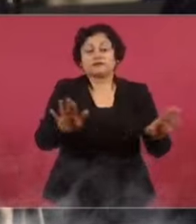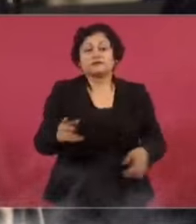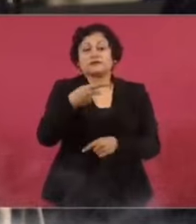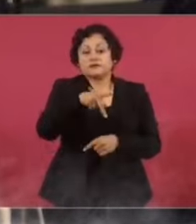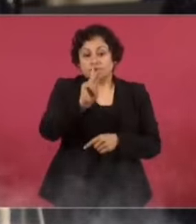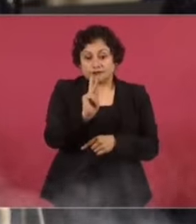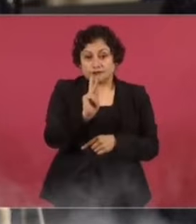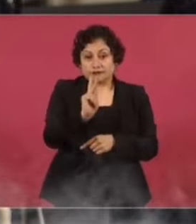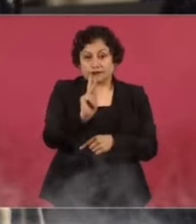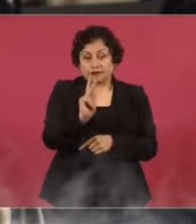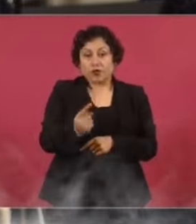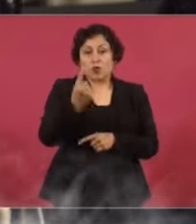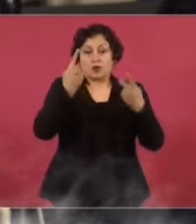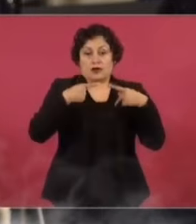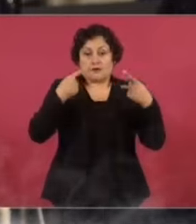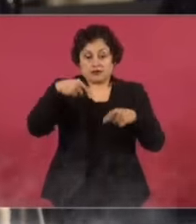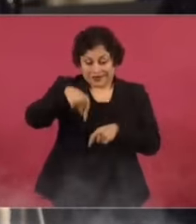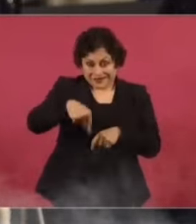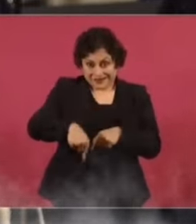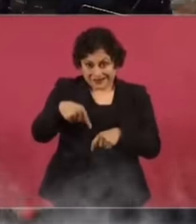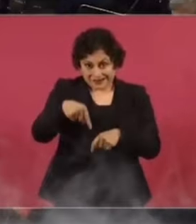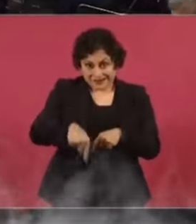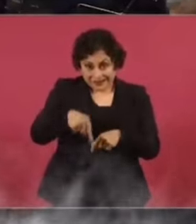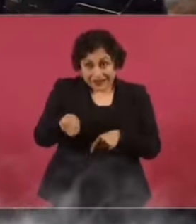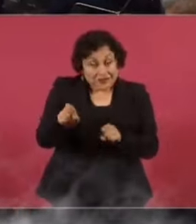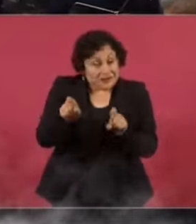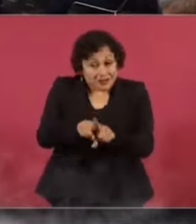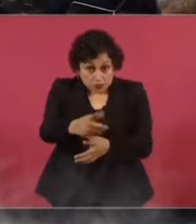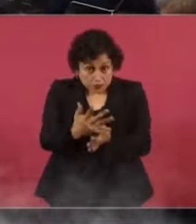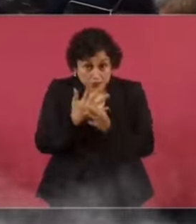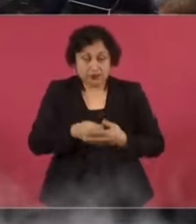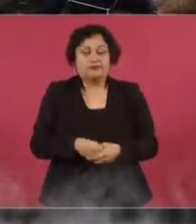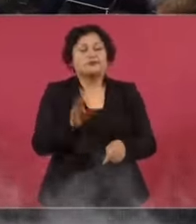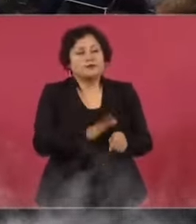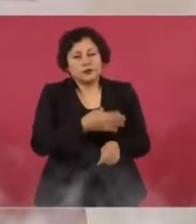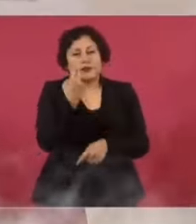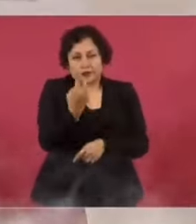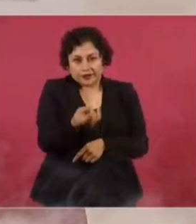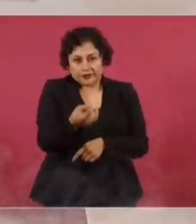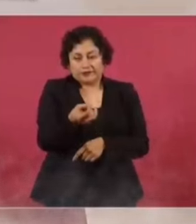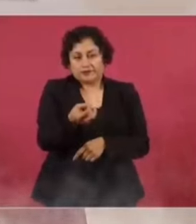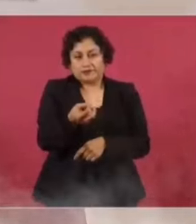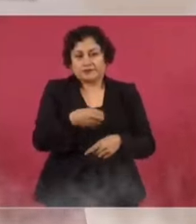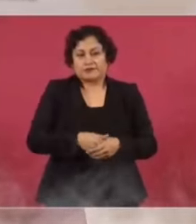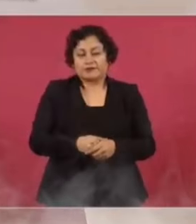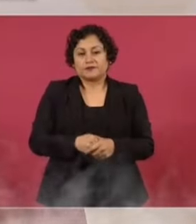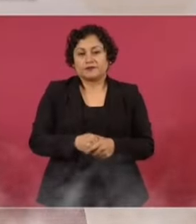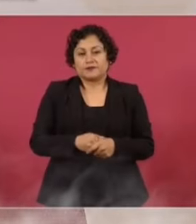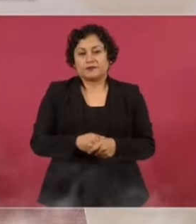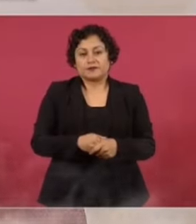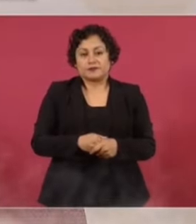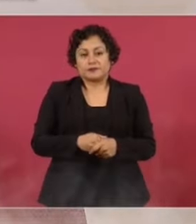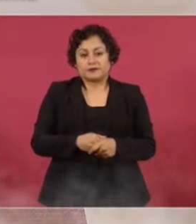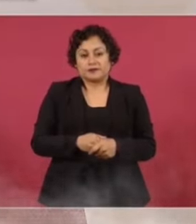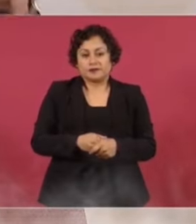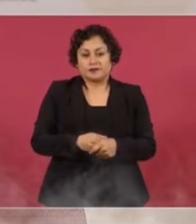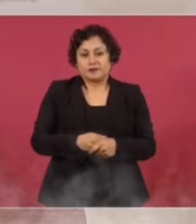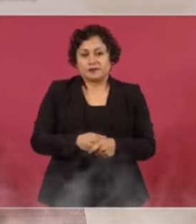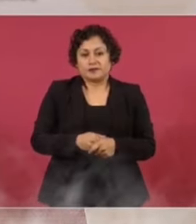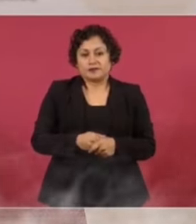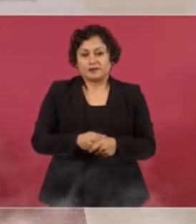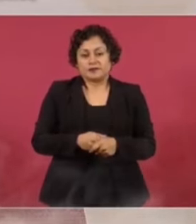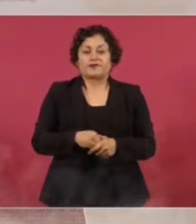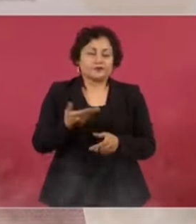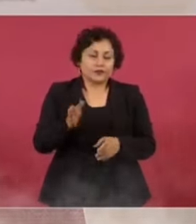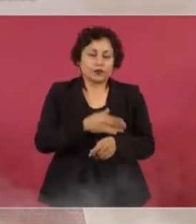usuario de aquí mismo, de Palacio Nacional, que se había… Por eso, si no hubo la intención de tenernos